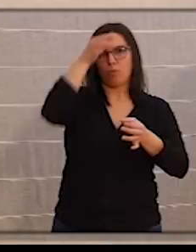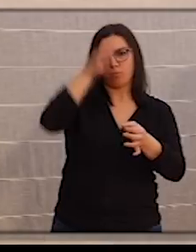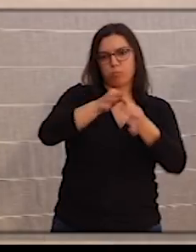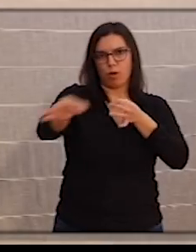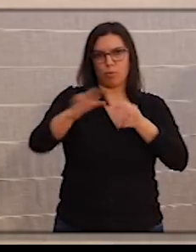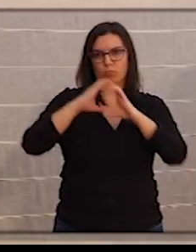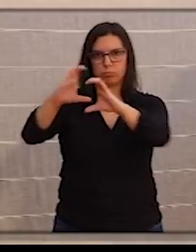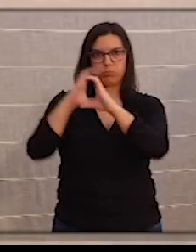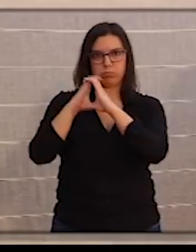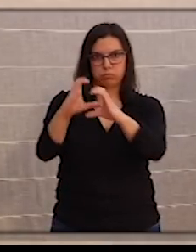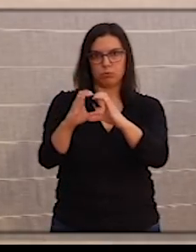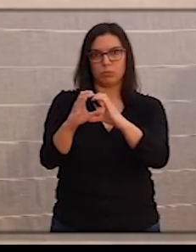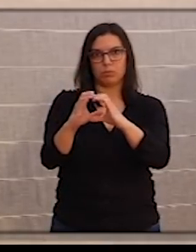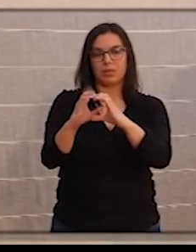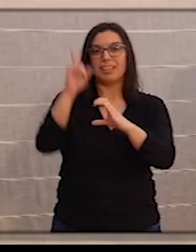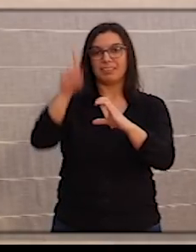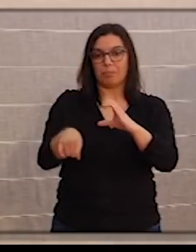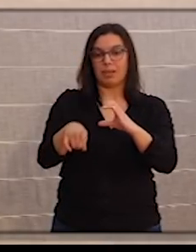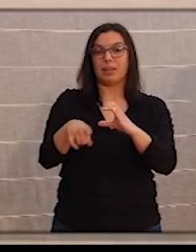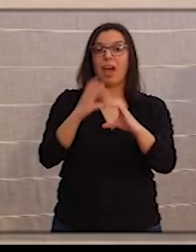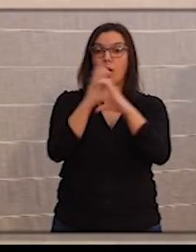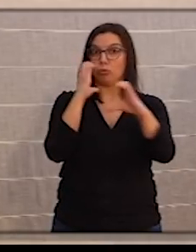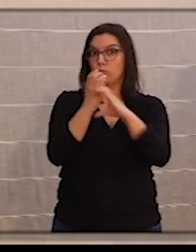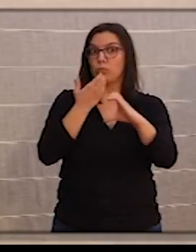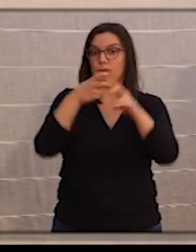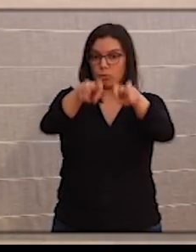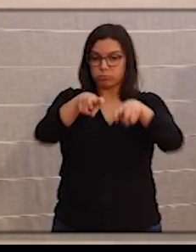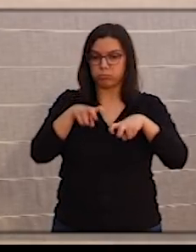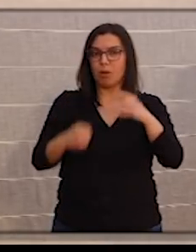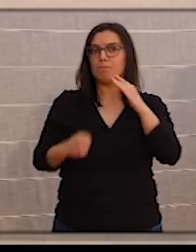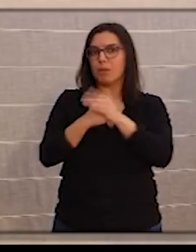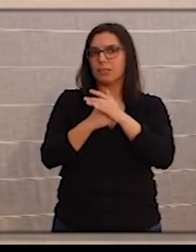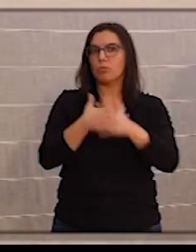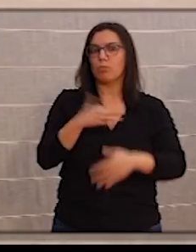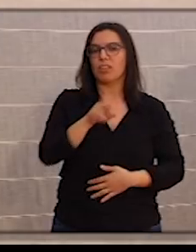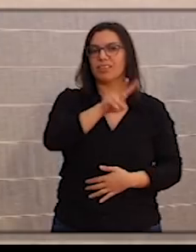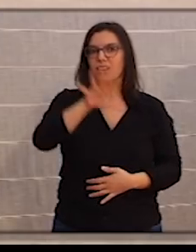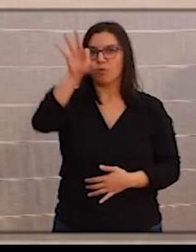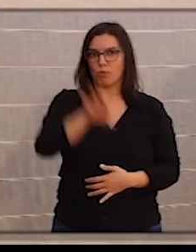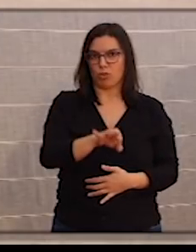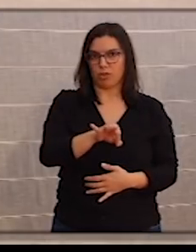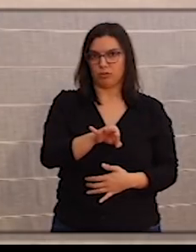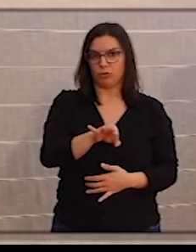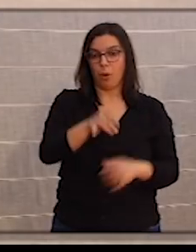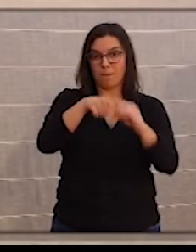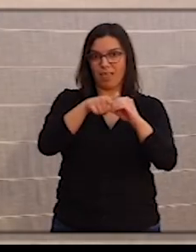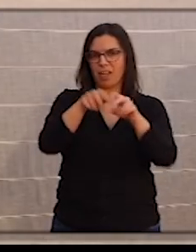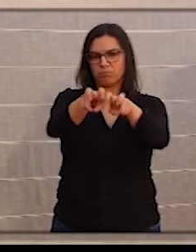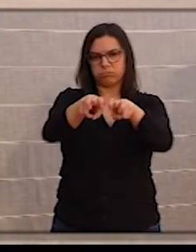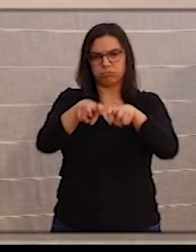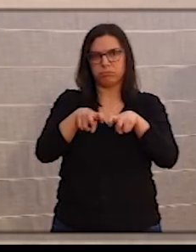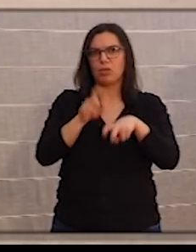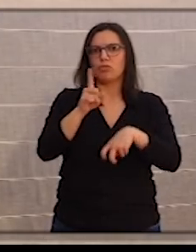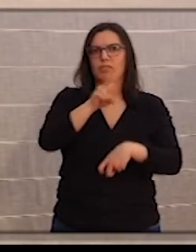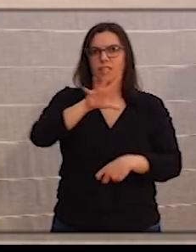con medidas de ocupación máxima de cada autobús, de un 25% como máximo de las plazas y